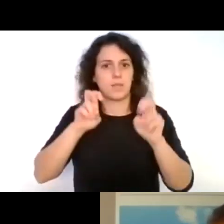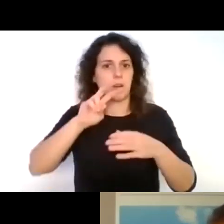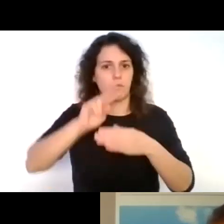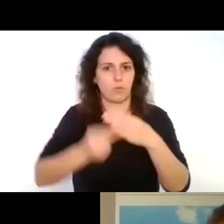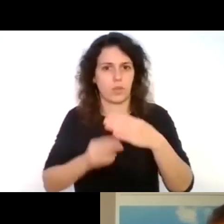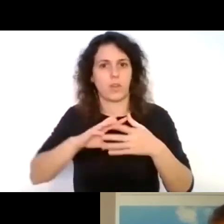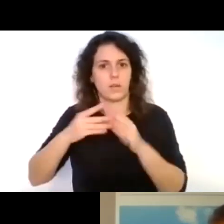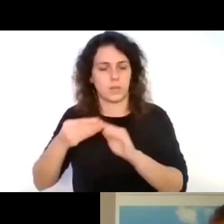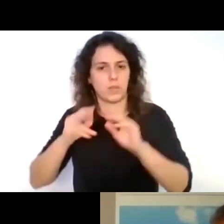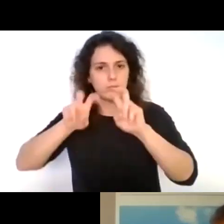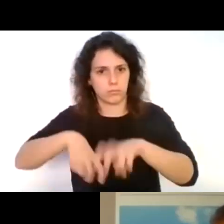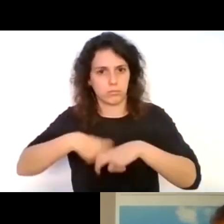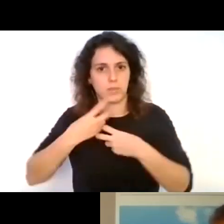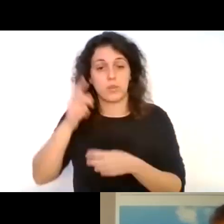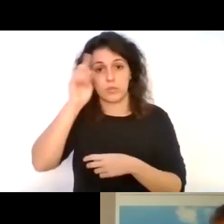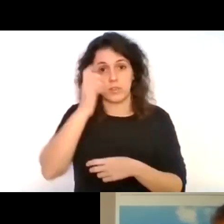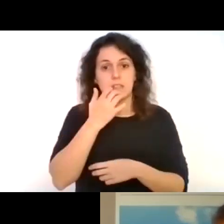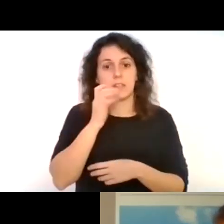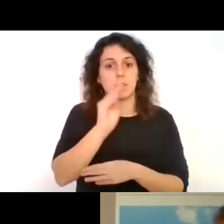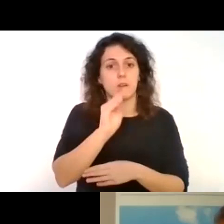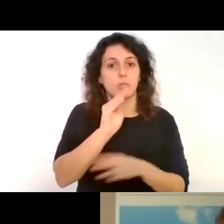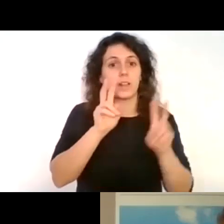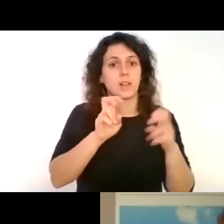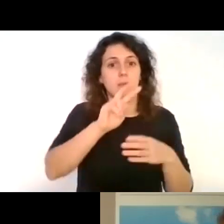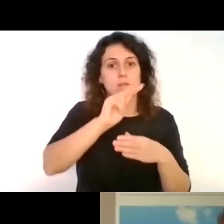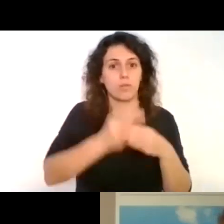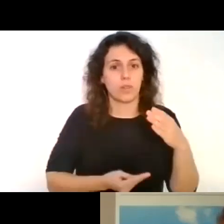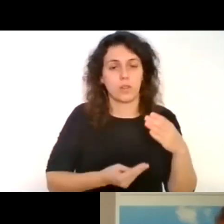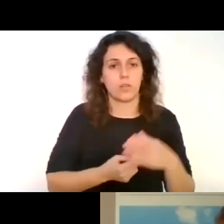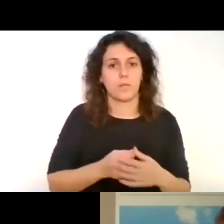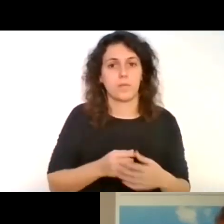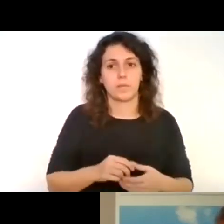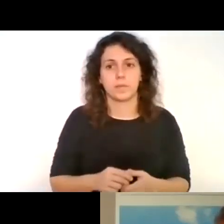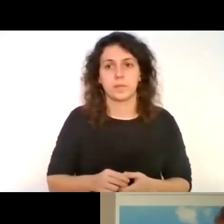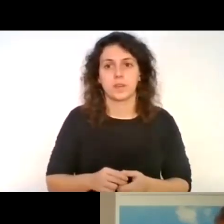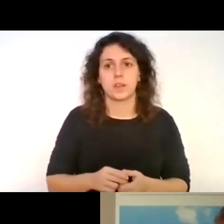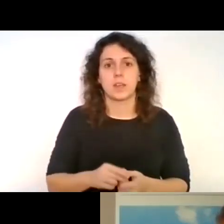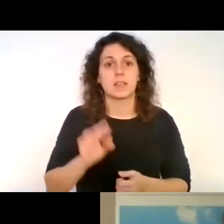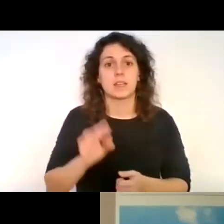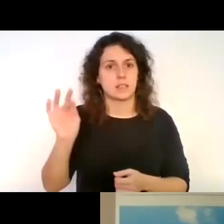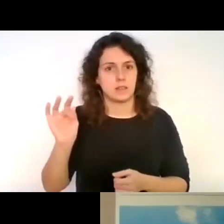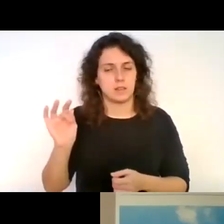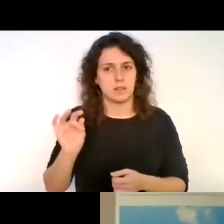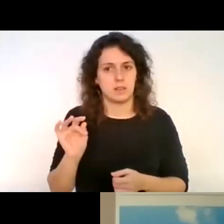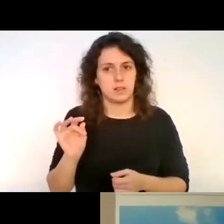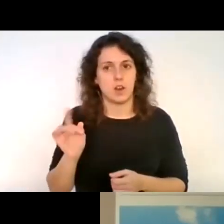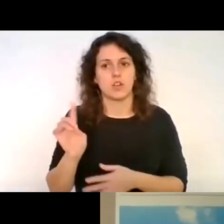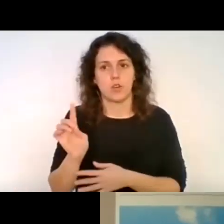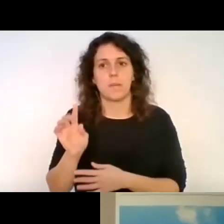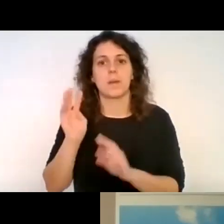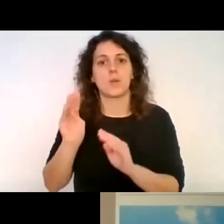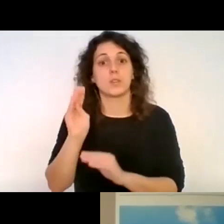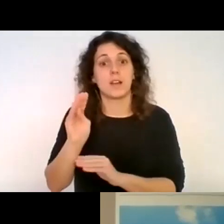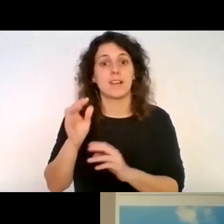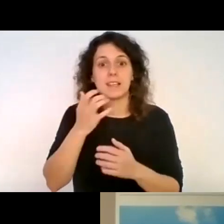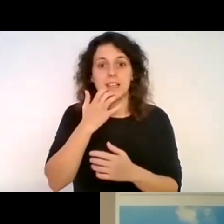No sé si hay alguna otra pregunta con respecto al buceo que no mencioné. Sí, no, preguntaban el tema de si